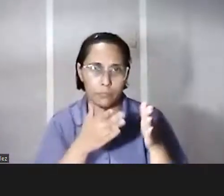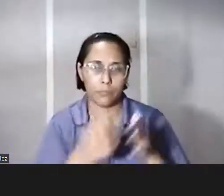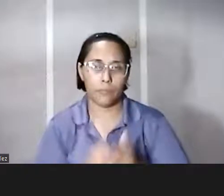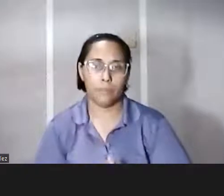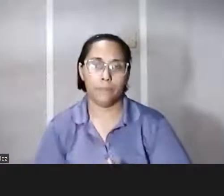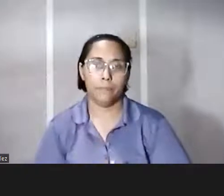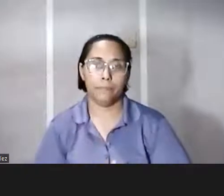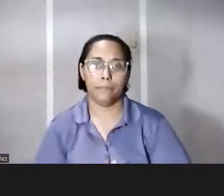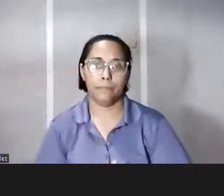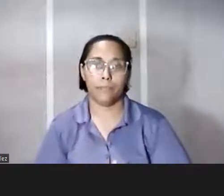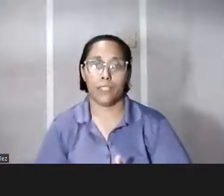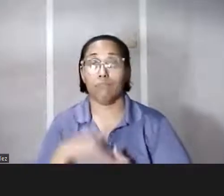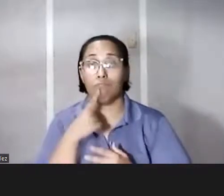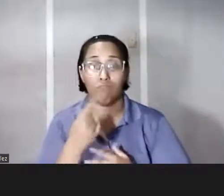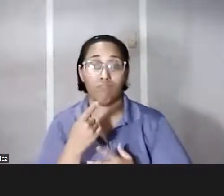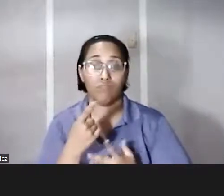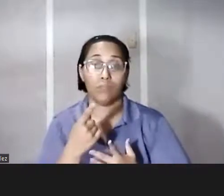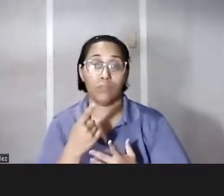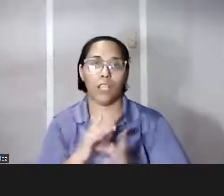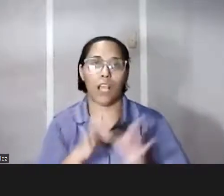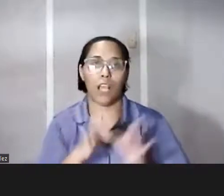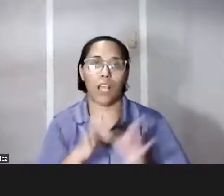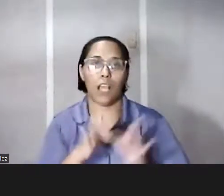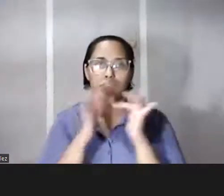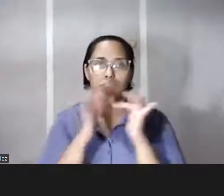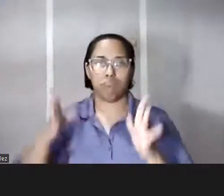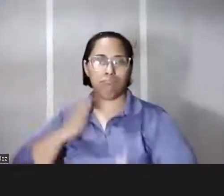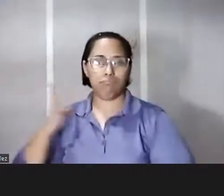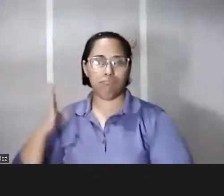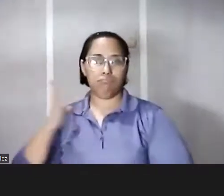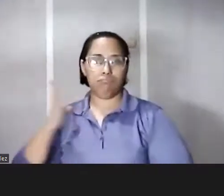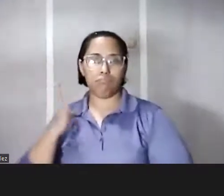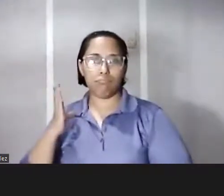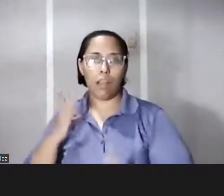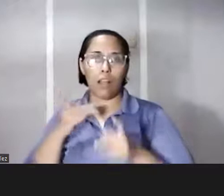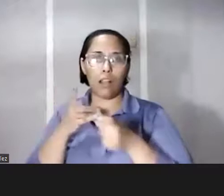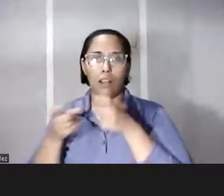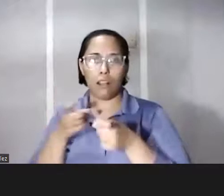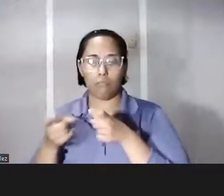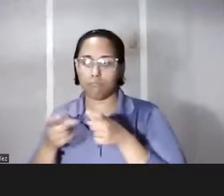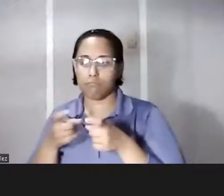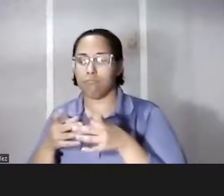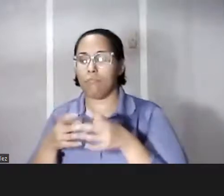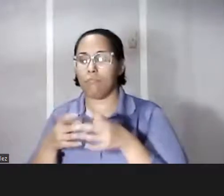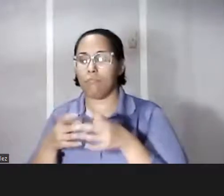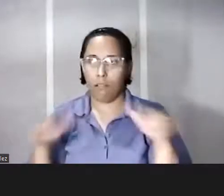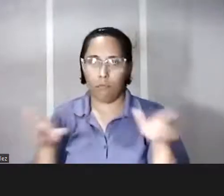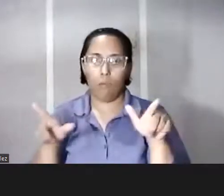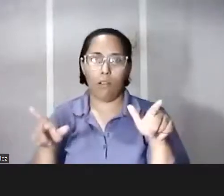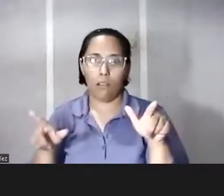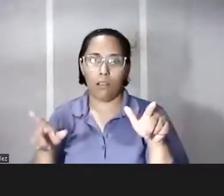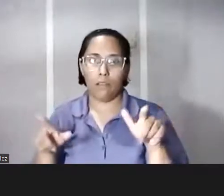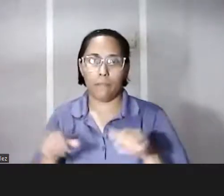muchos te dicen que echan en falta esa elegancia ese manejo exquisito del lenguaje que tanto